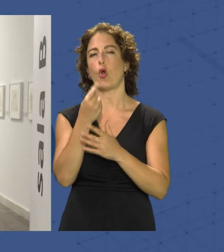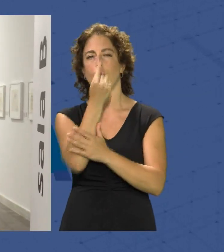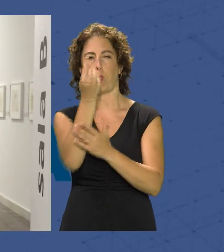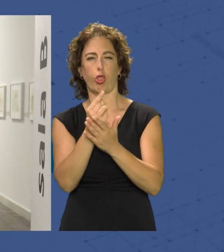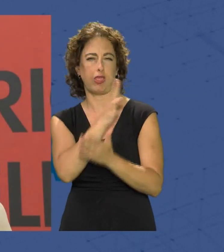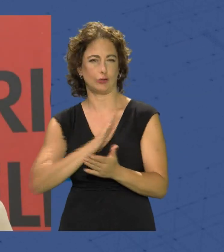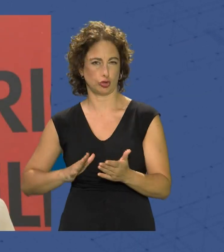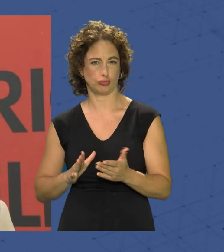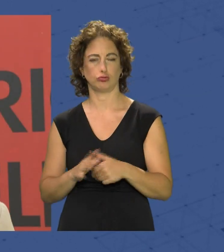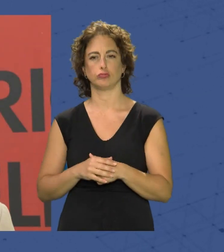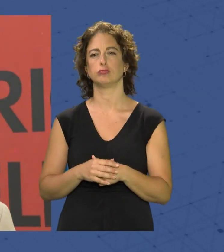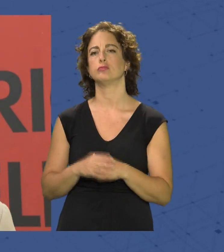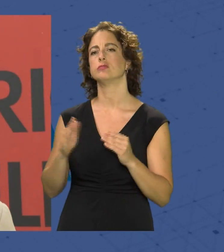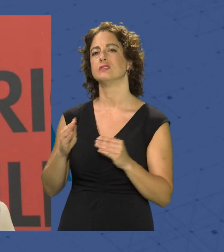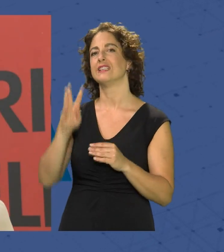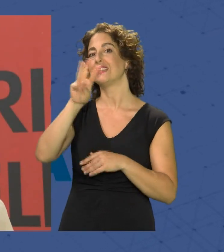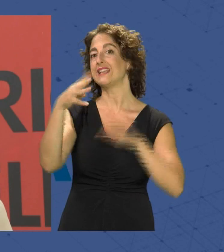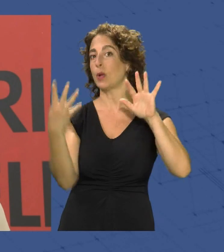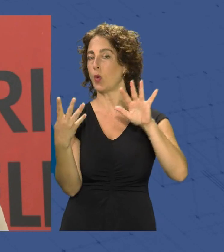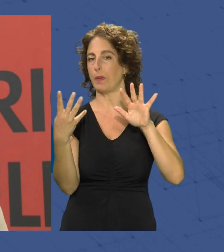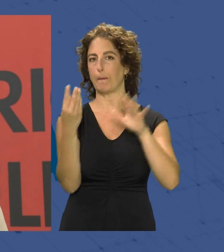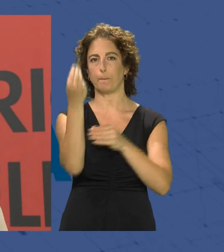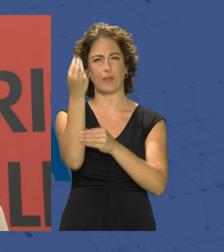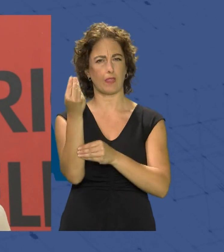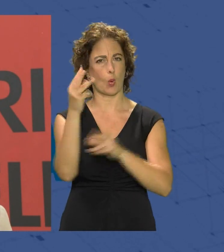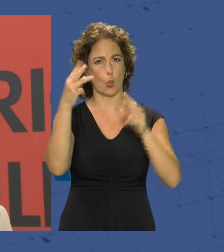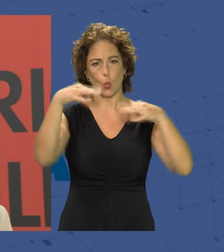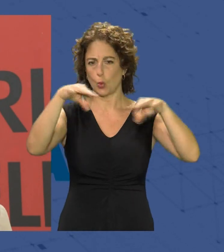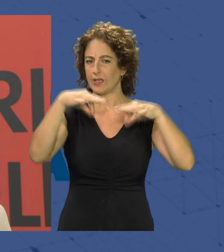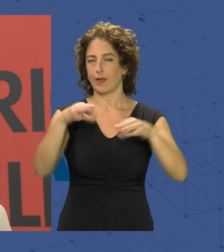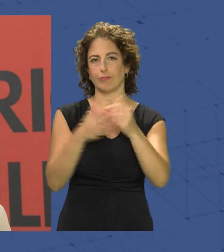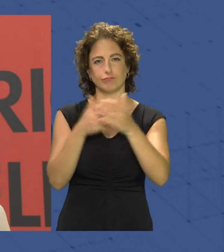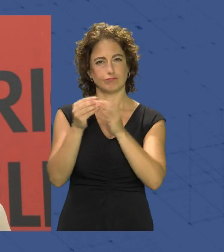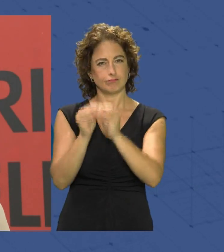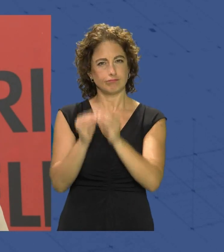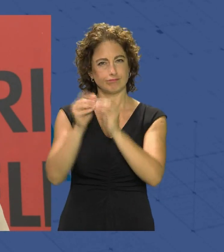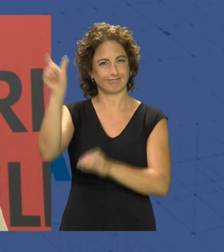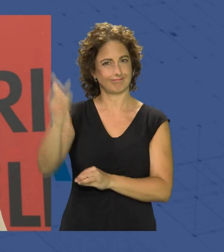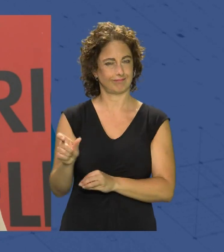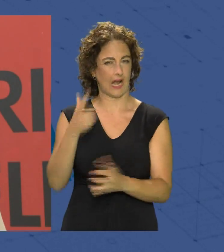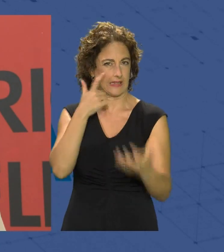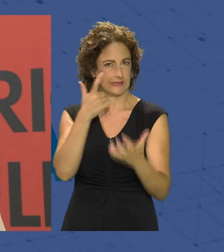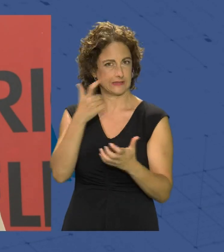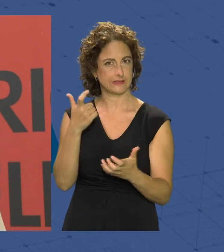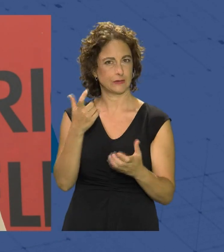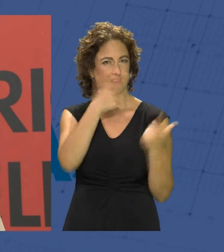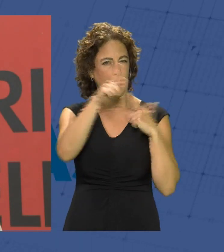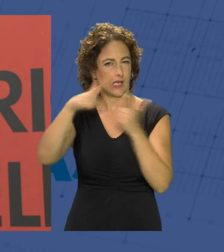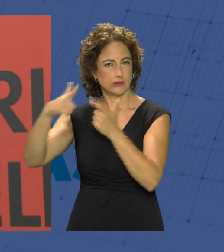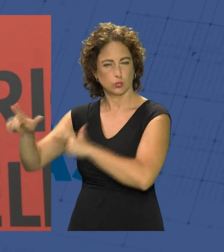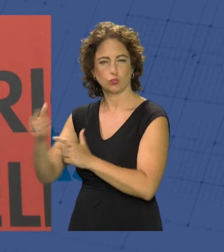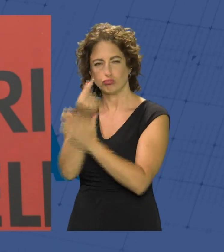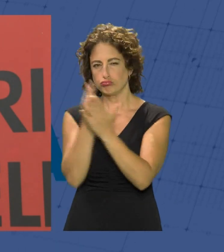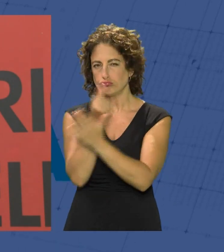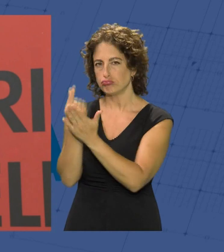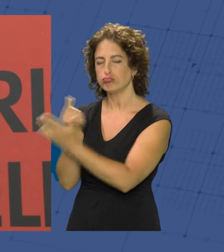Federico Castellón Un conjunto de 39 piezas únicas elaboradas por este fantástico artista durante sus viajes y